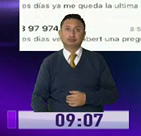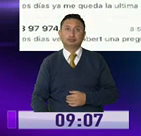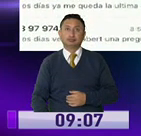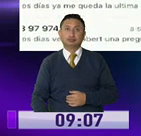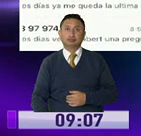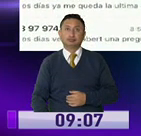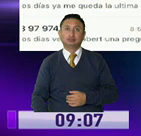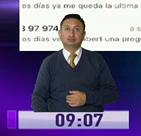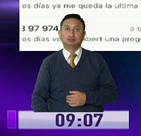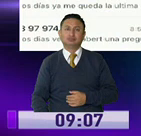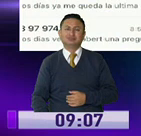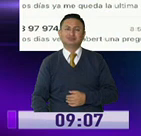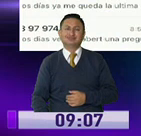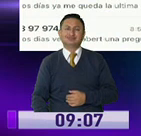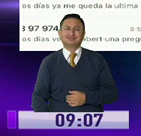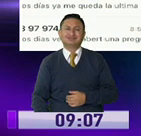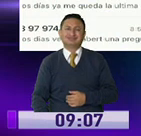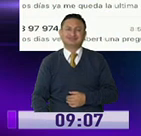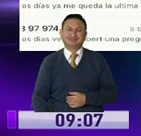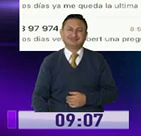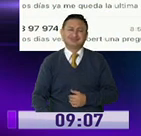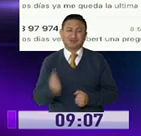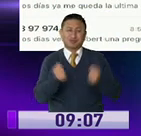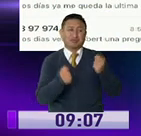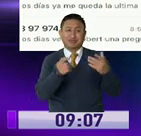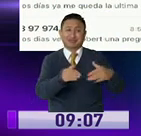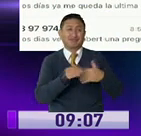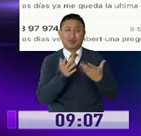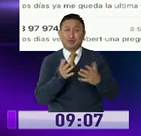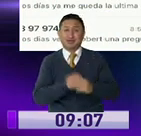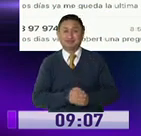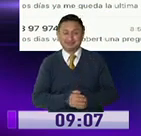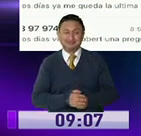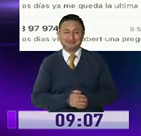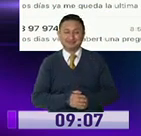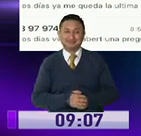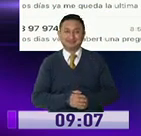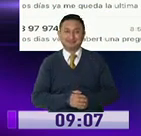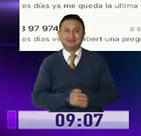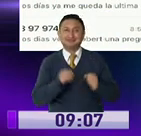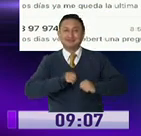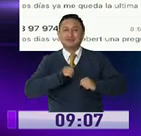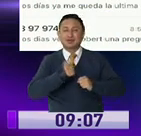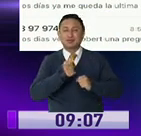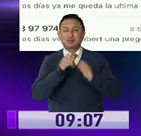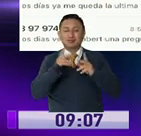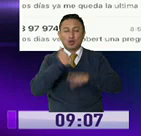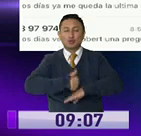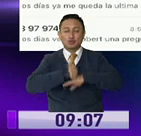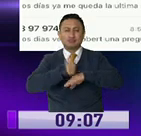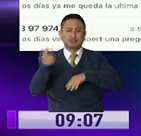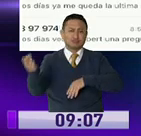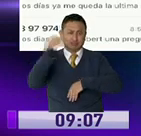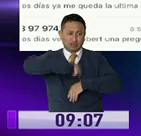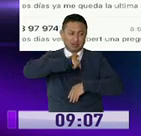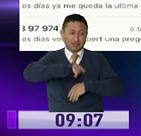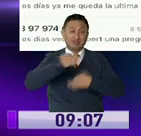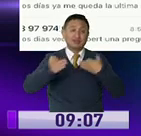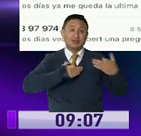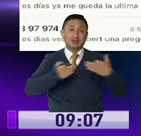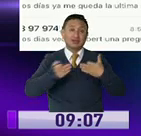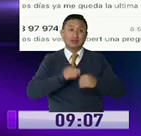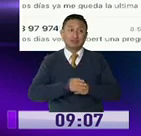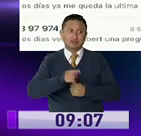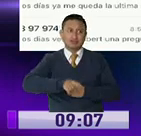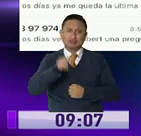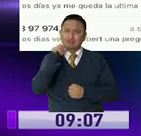camión que no ha llegado? Se equivocaron. Buenos días, bendiciones para todos, por favor, que nos ayuden publicando para que las autoridades vengan a inspeccionar en las tiendas de costo